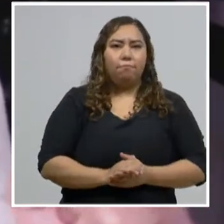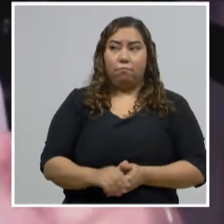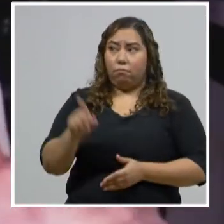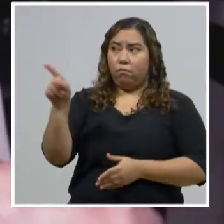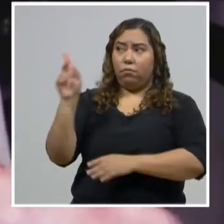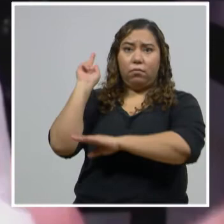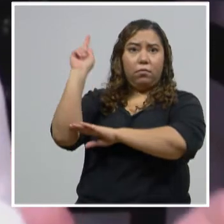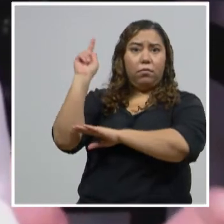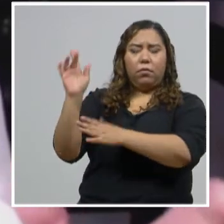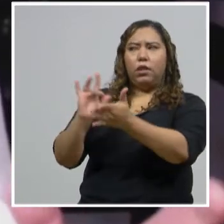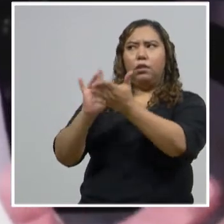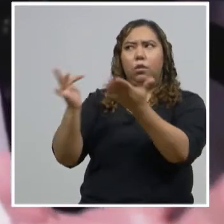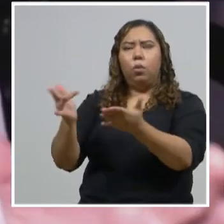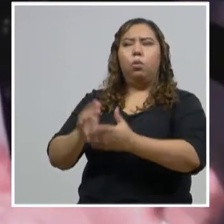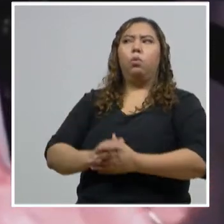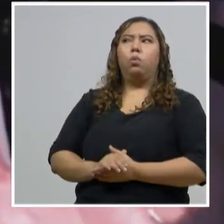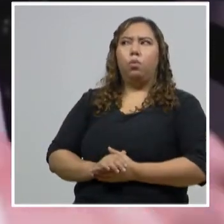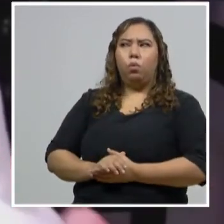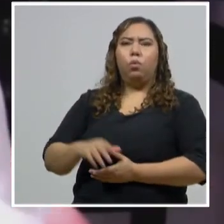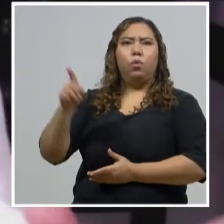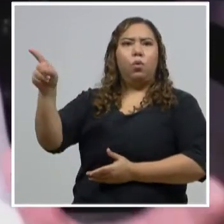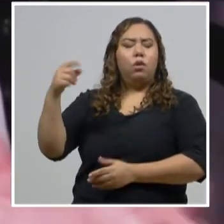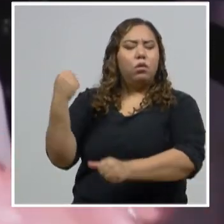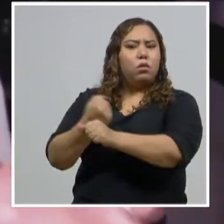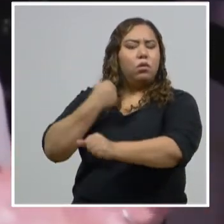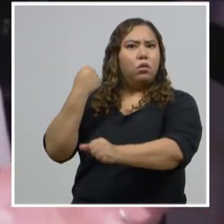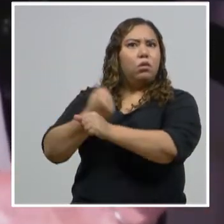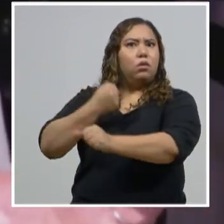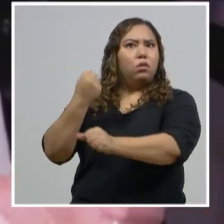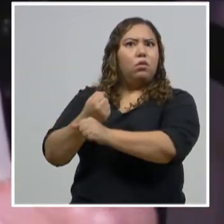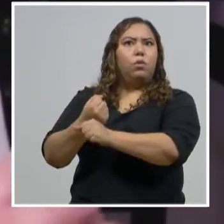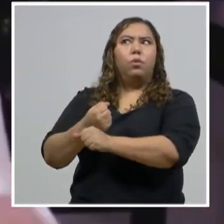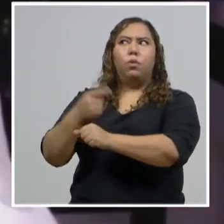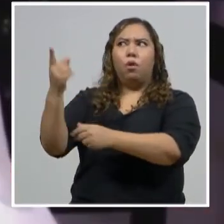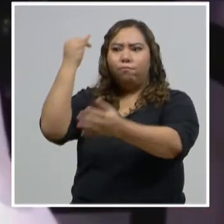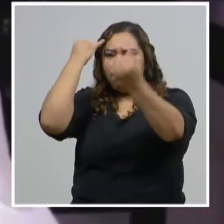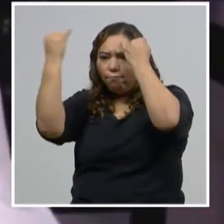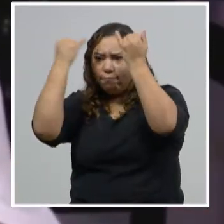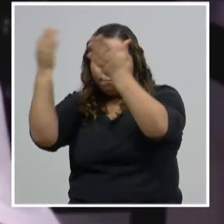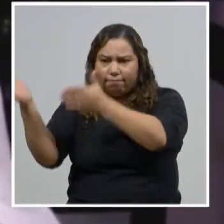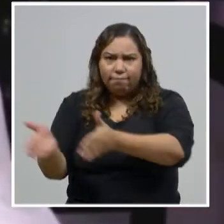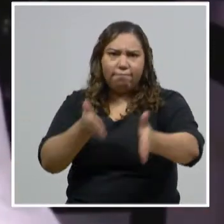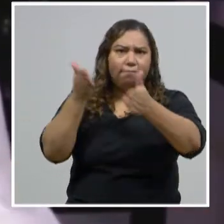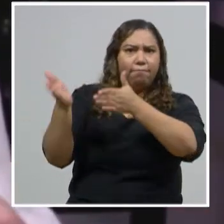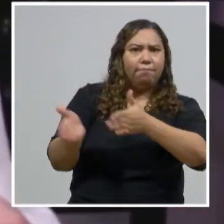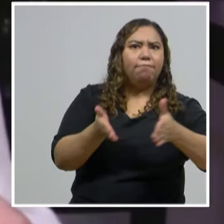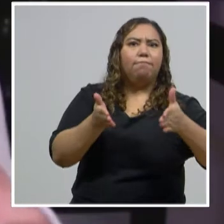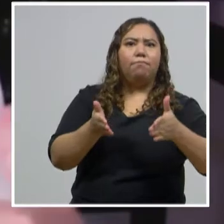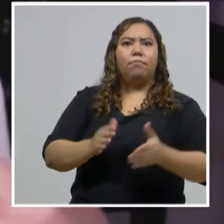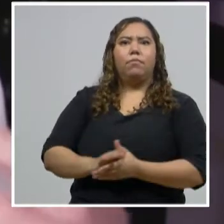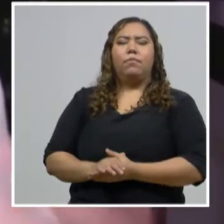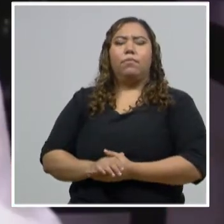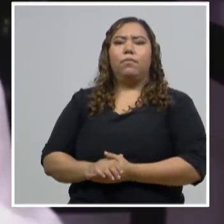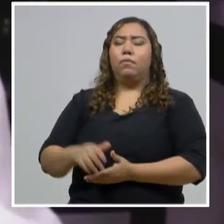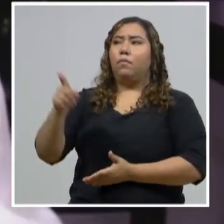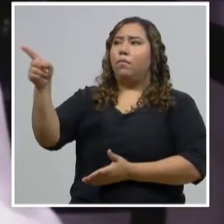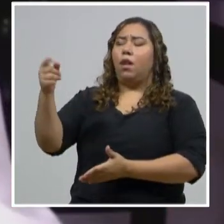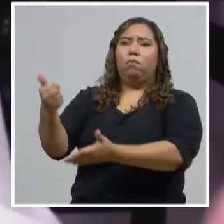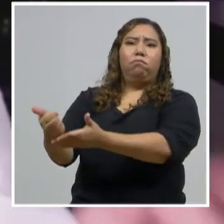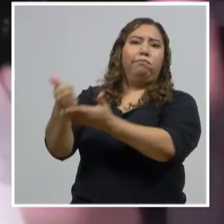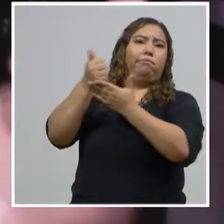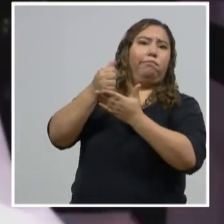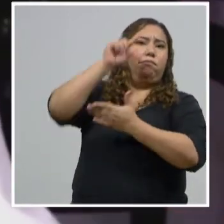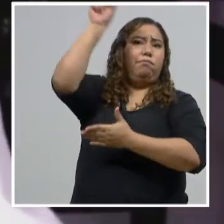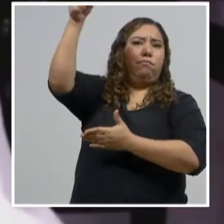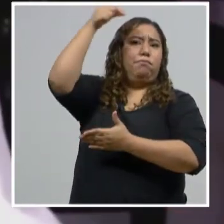ha estado en la mesa multisectorial, al igual que con otros sectores de sociedad civil, y han venido también acompañándonos, impulsando